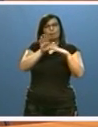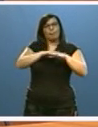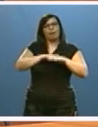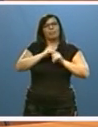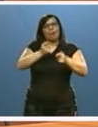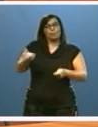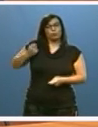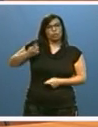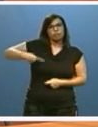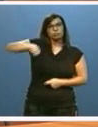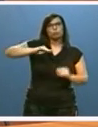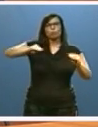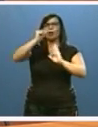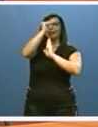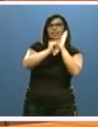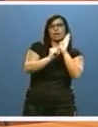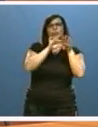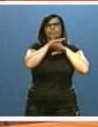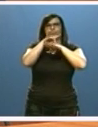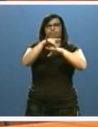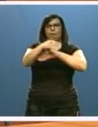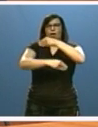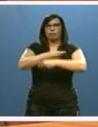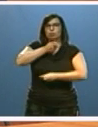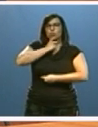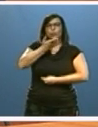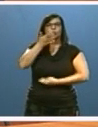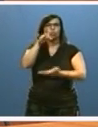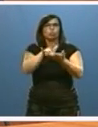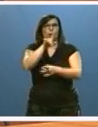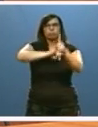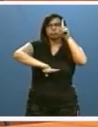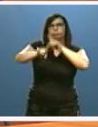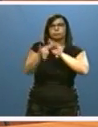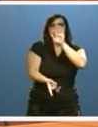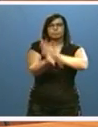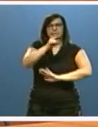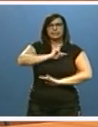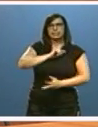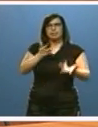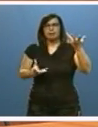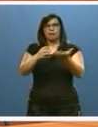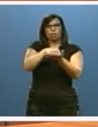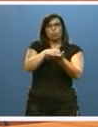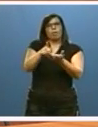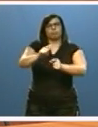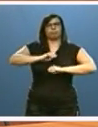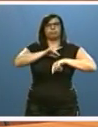a sus profesionales de criterios y pautas de actuación a la hora de resolver los conflictos éticos que puedan plantearse.